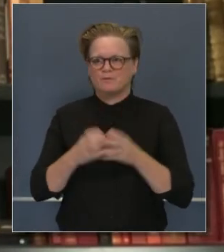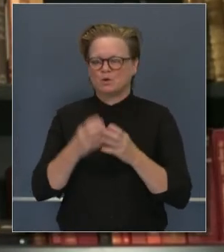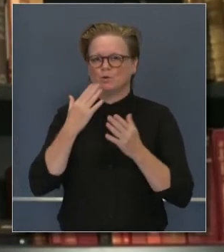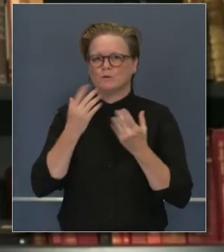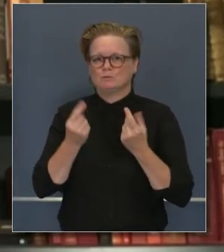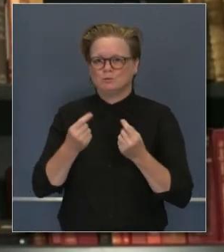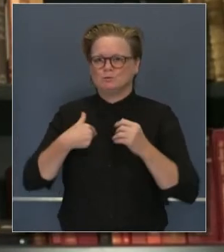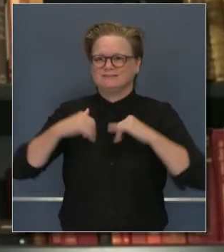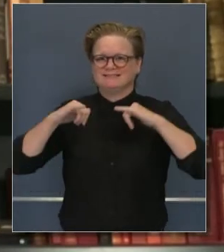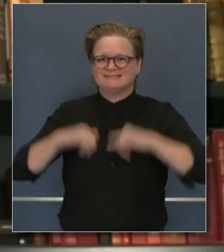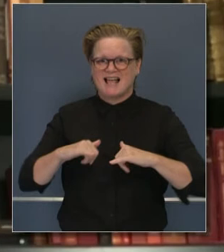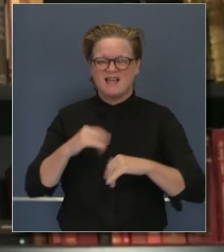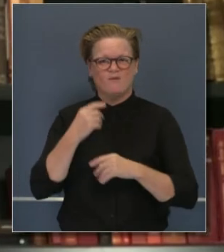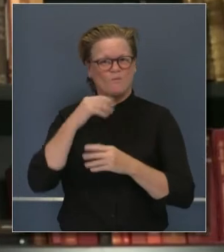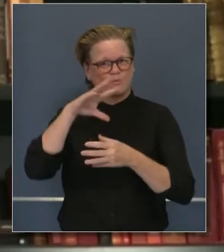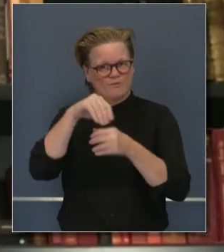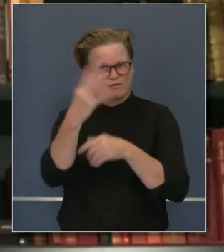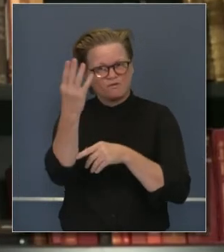por 14 días más.